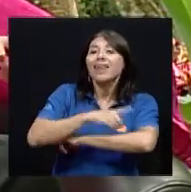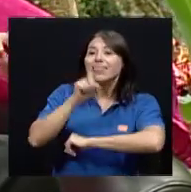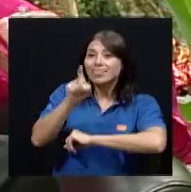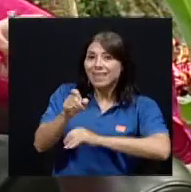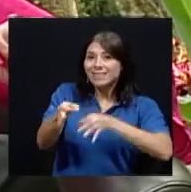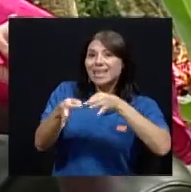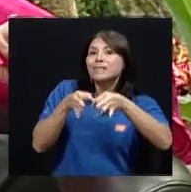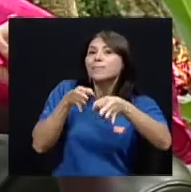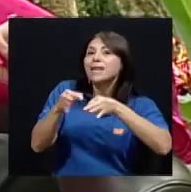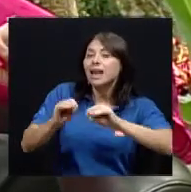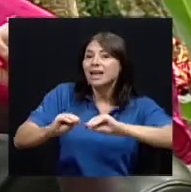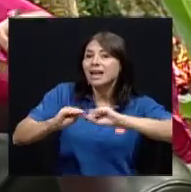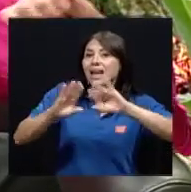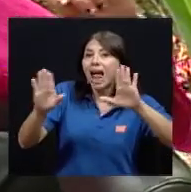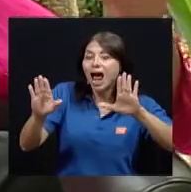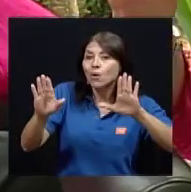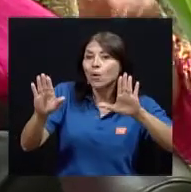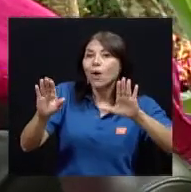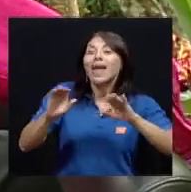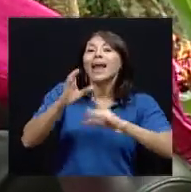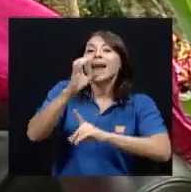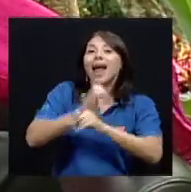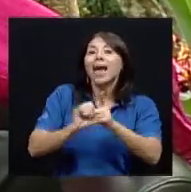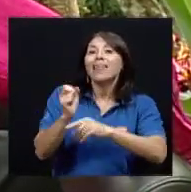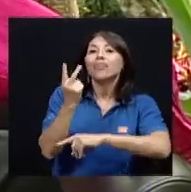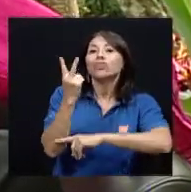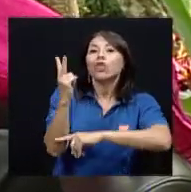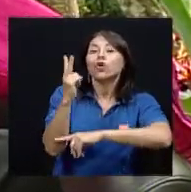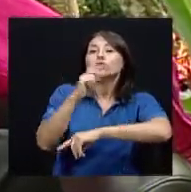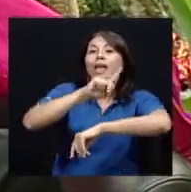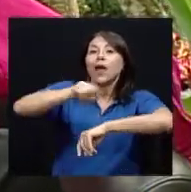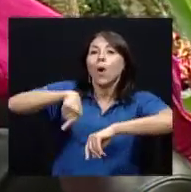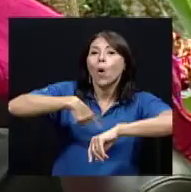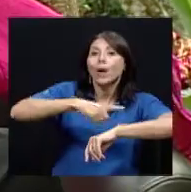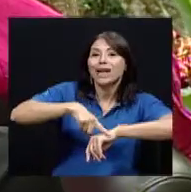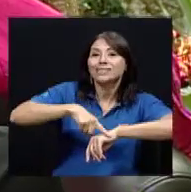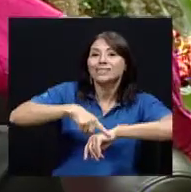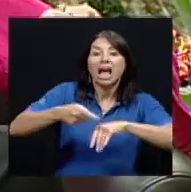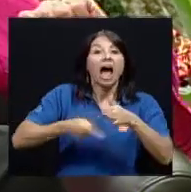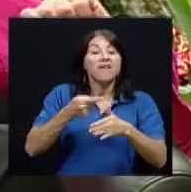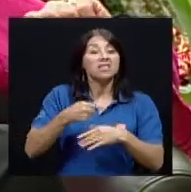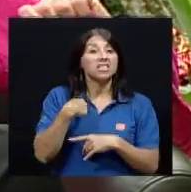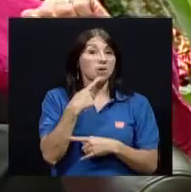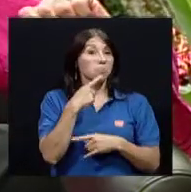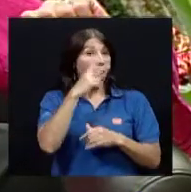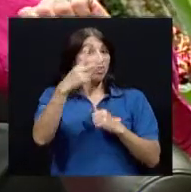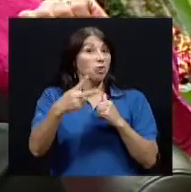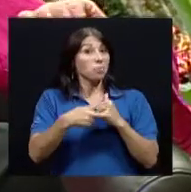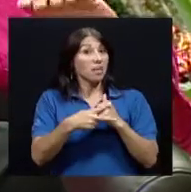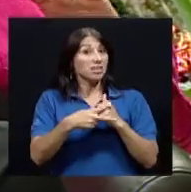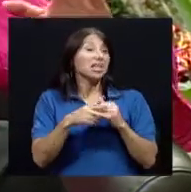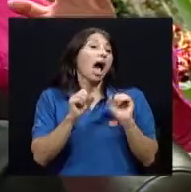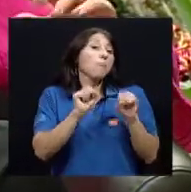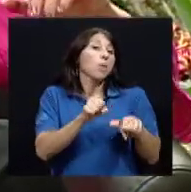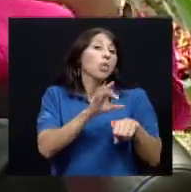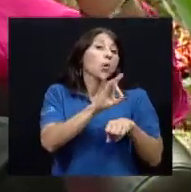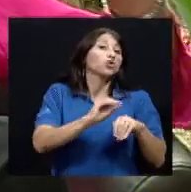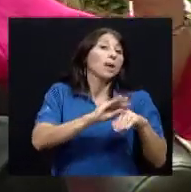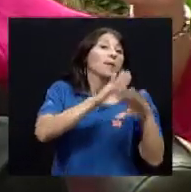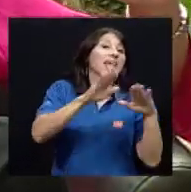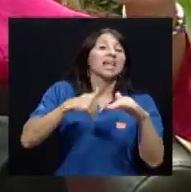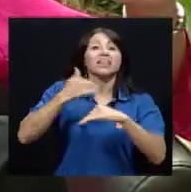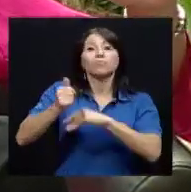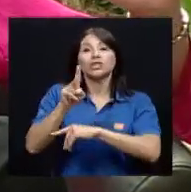veces al día el paciente lo podría interpretar 8 de la mañana y 2 de la tarde y no es así si hablamos de cada 12 horas es por ejemplo